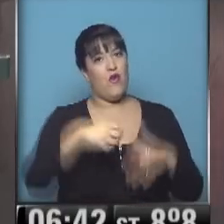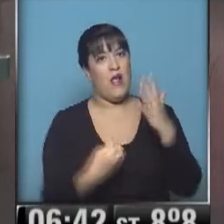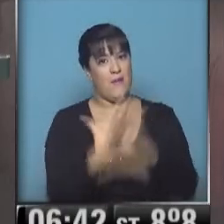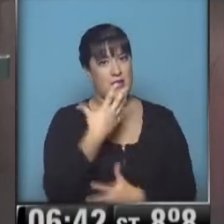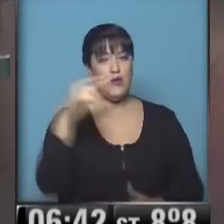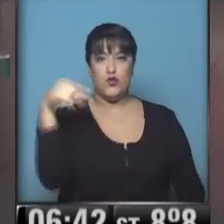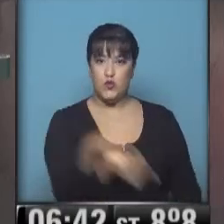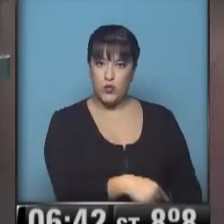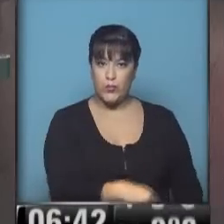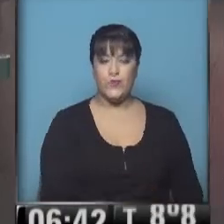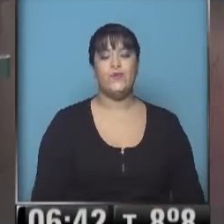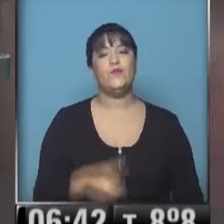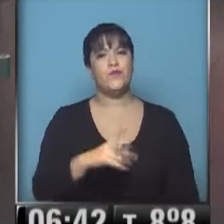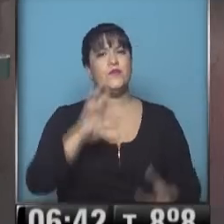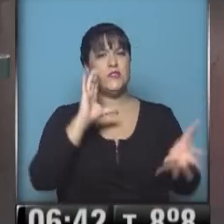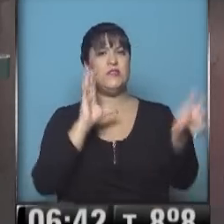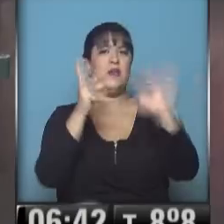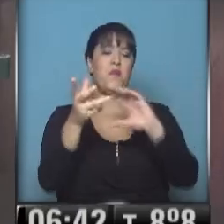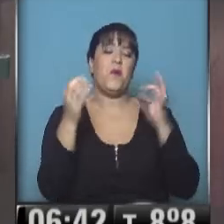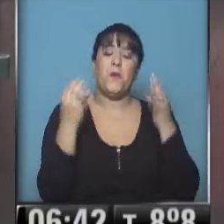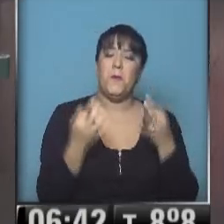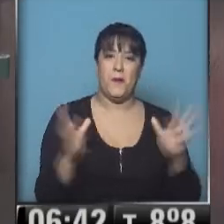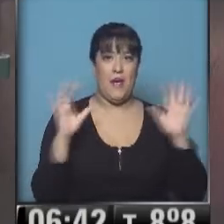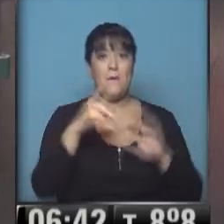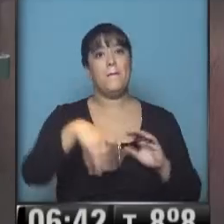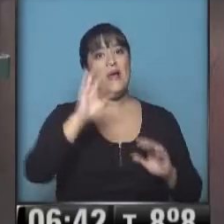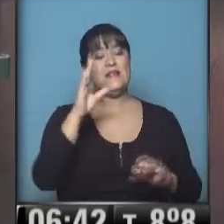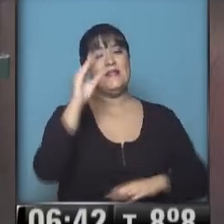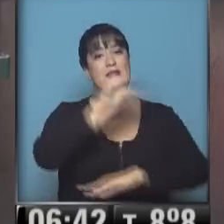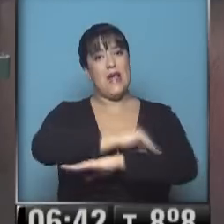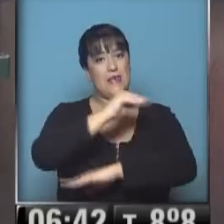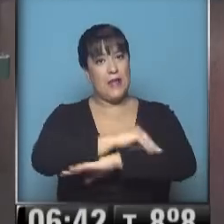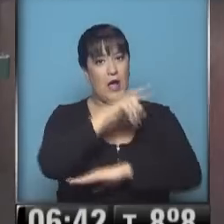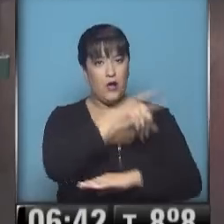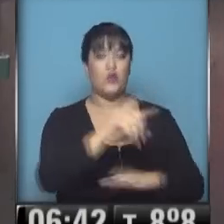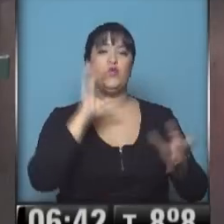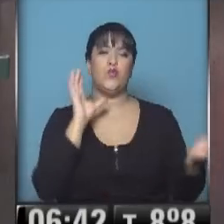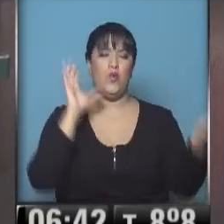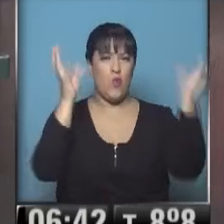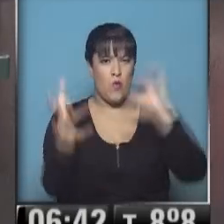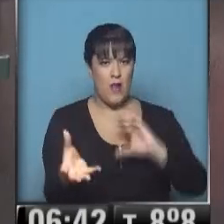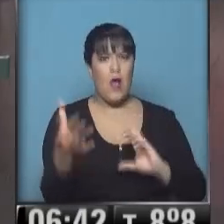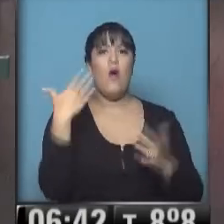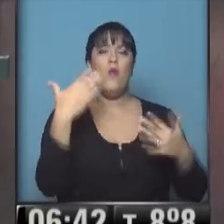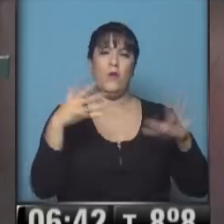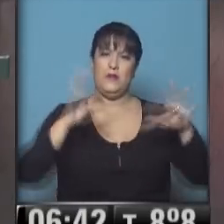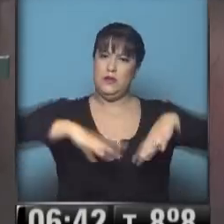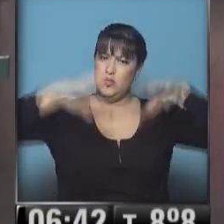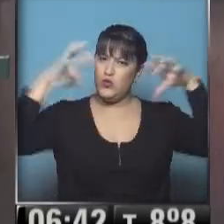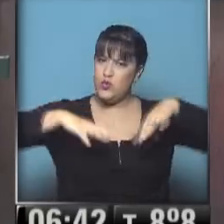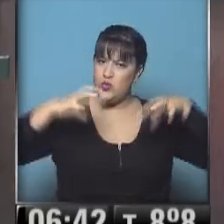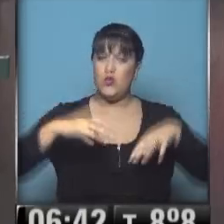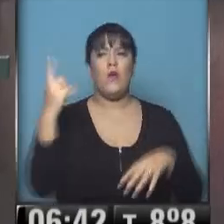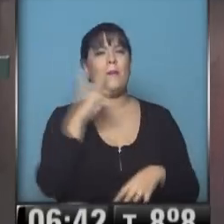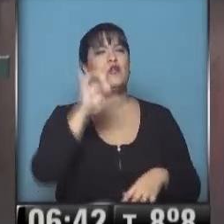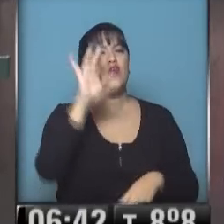extremo sur. Con condiciones de tiempo estables sobre todo para Santa Cruz. Cielos parcialmente nublado. Probabilidad de precipitaciones únicamente para